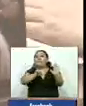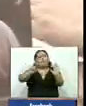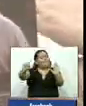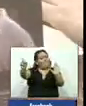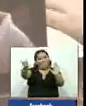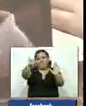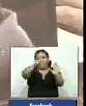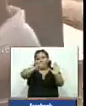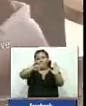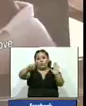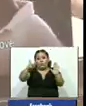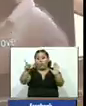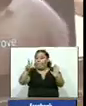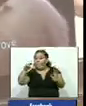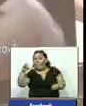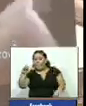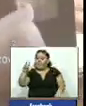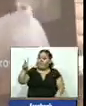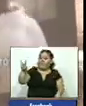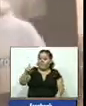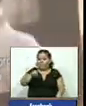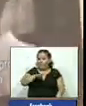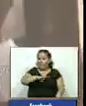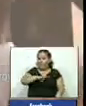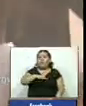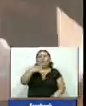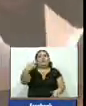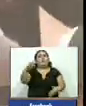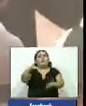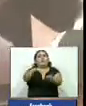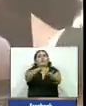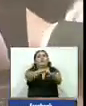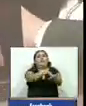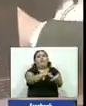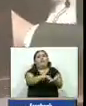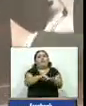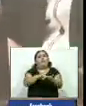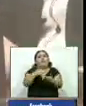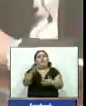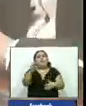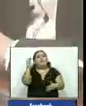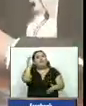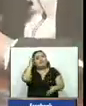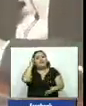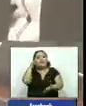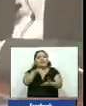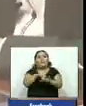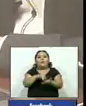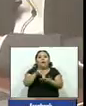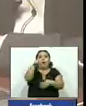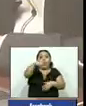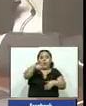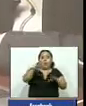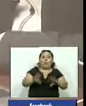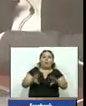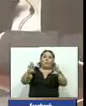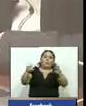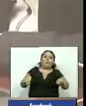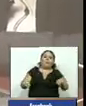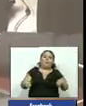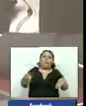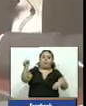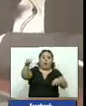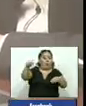solo el hecho del 20 o 21 el pueblo no sabe que verdaderamente